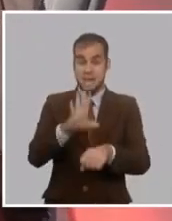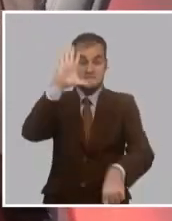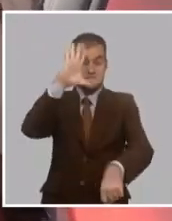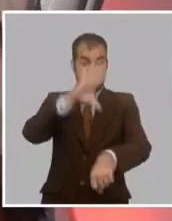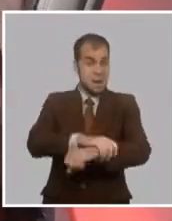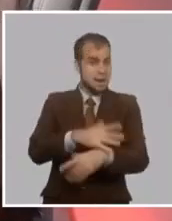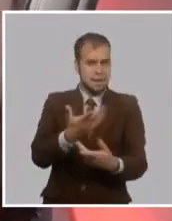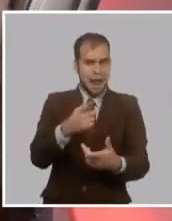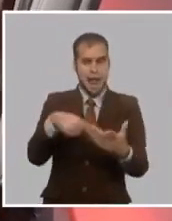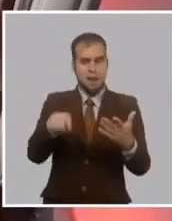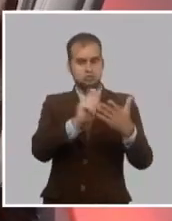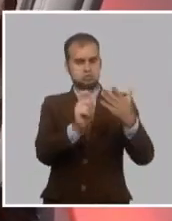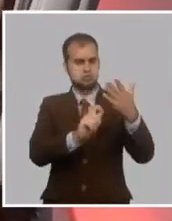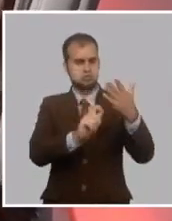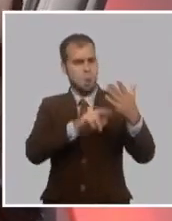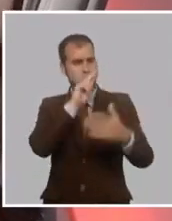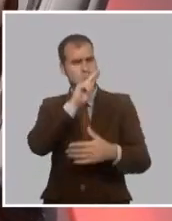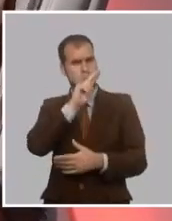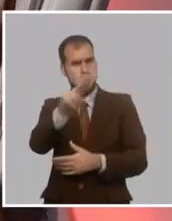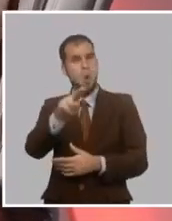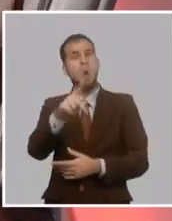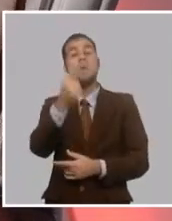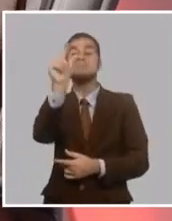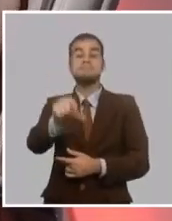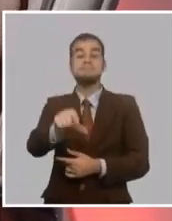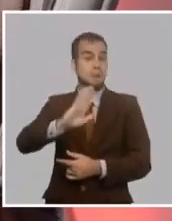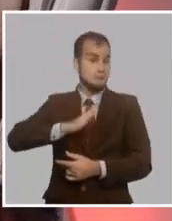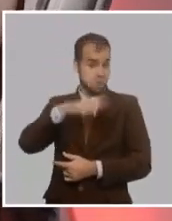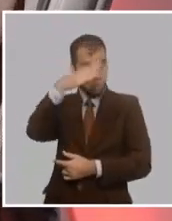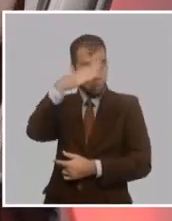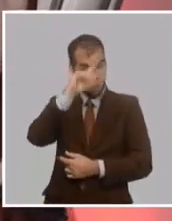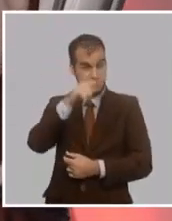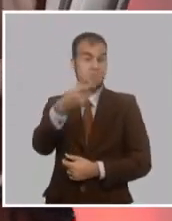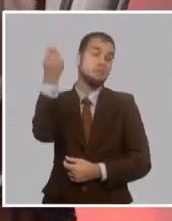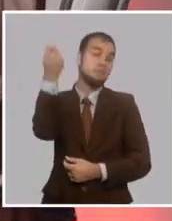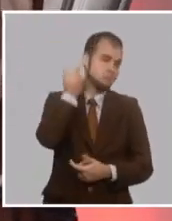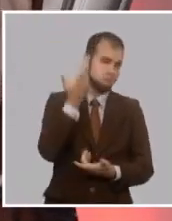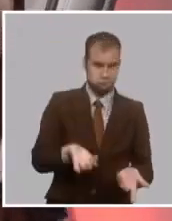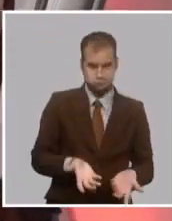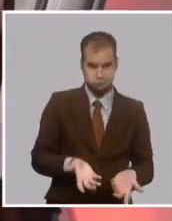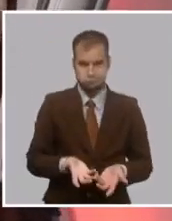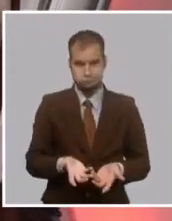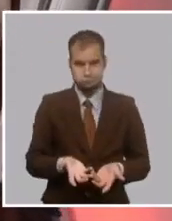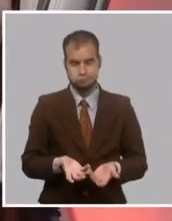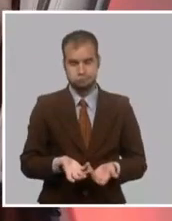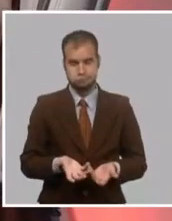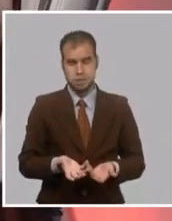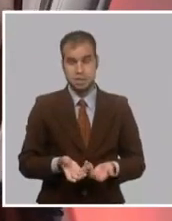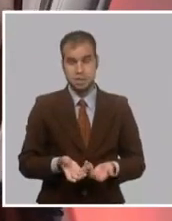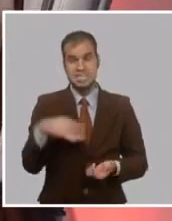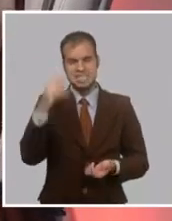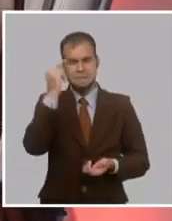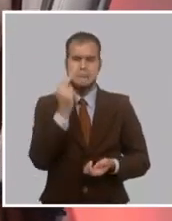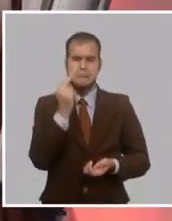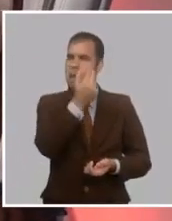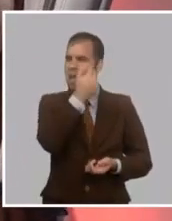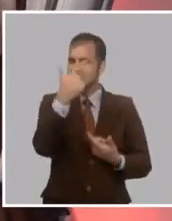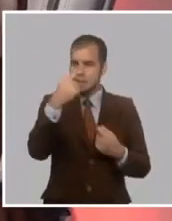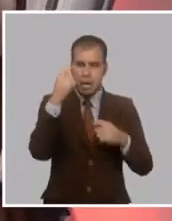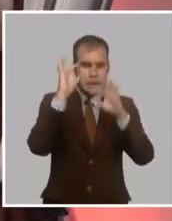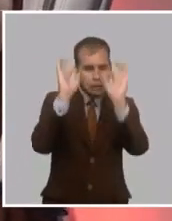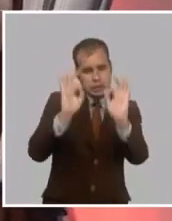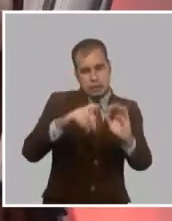es la carta a un cubano apátrida. Hay que recordar eso. Por lo tanto Martí no podía tener una idea ilusa de la unidad entre cubanos. Y va